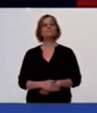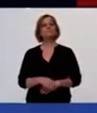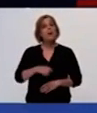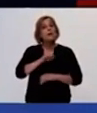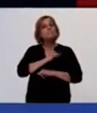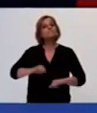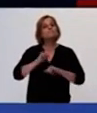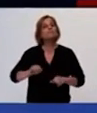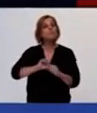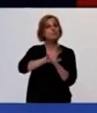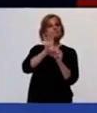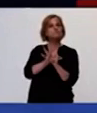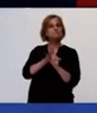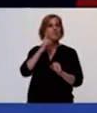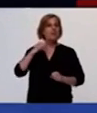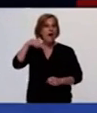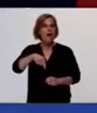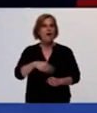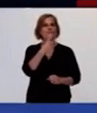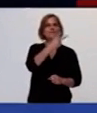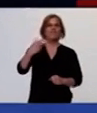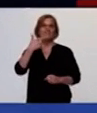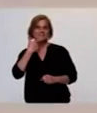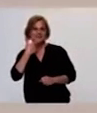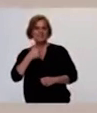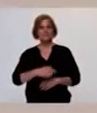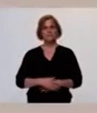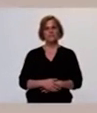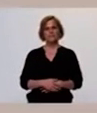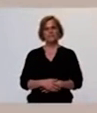Vamos a dar el parte epidemiológico del día de la fecha, 22 de septiembre.